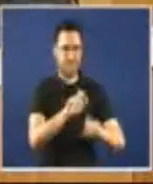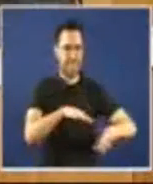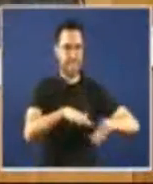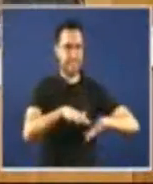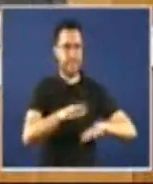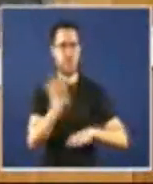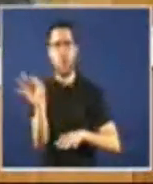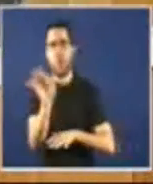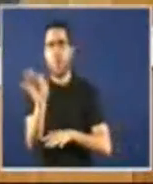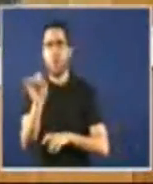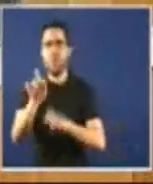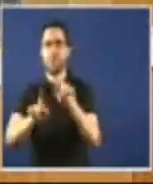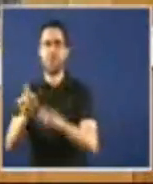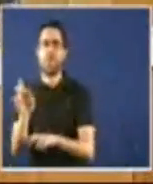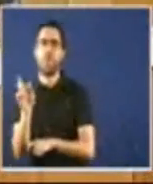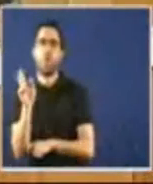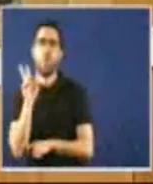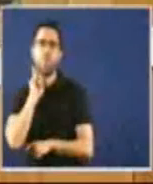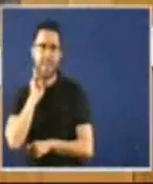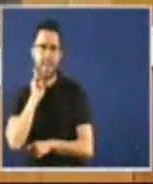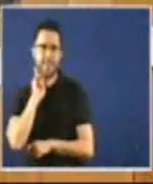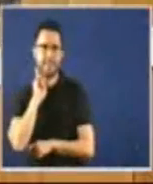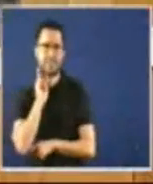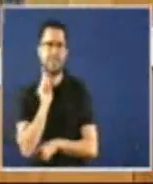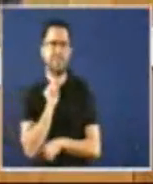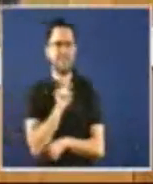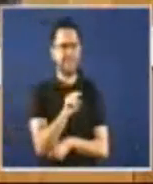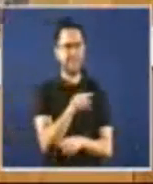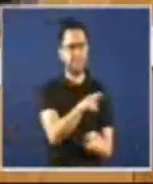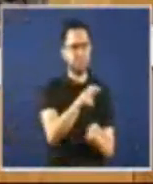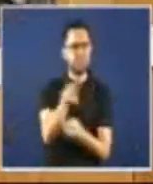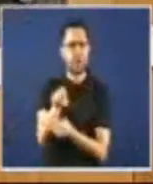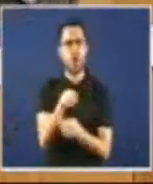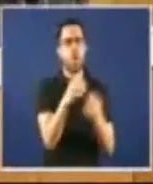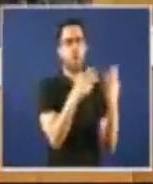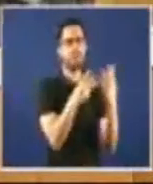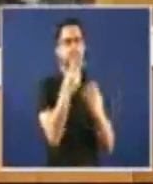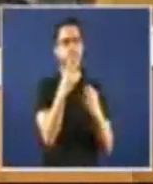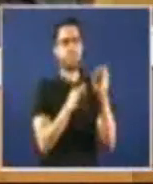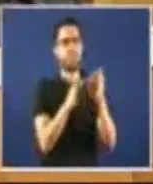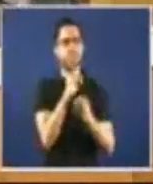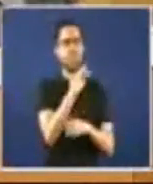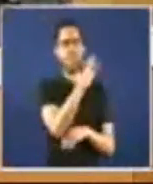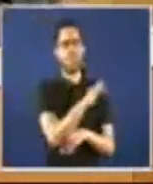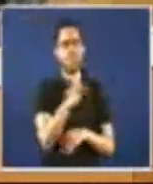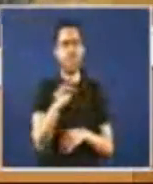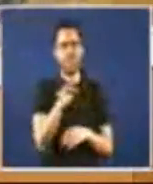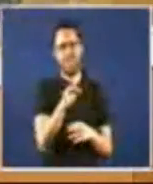xubilados representaban 82% do total do imposto progresivo